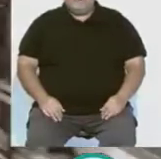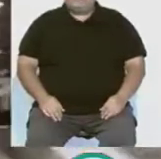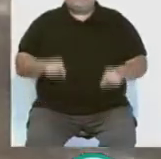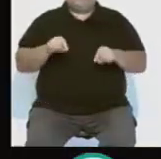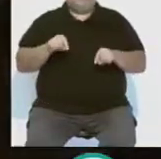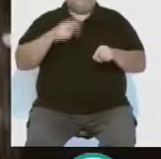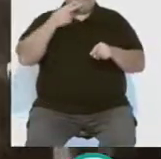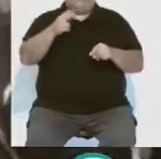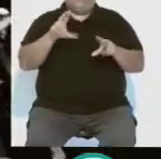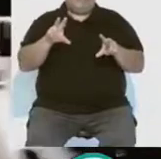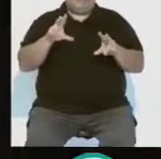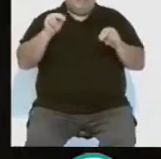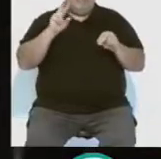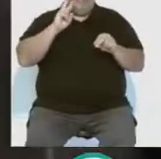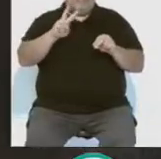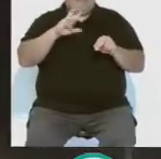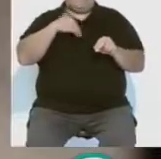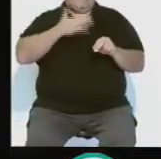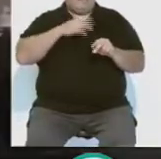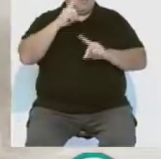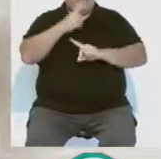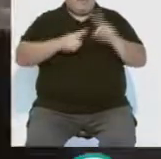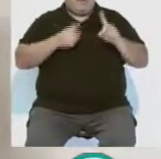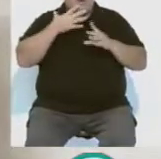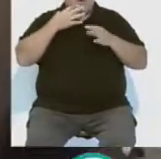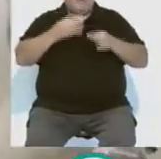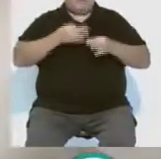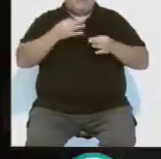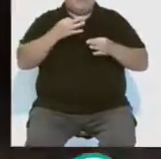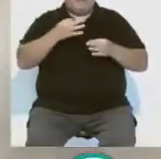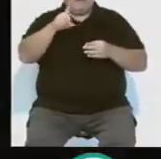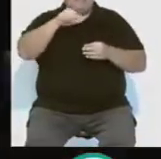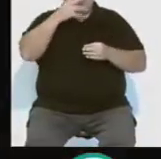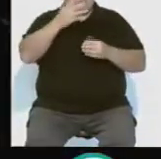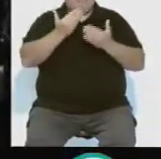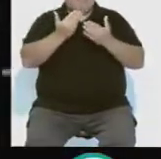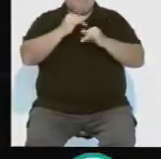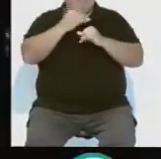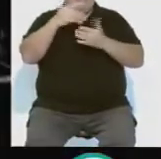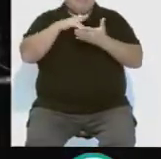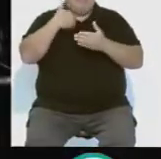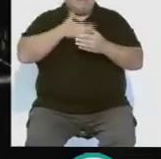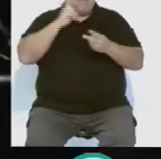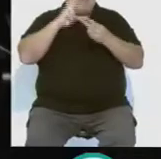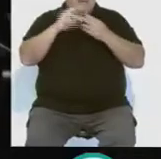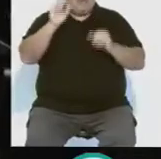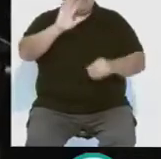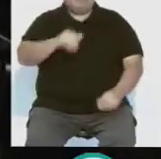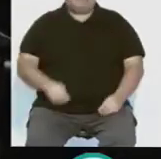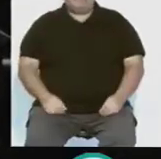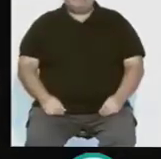Así les decimos adiós. Tienen más información de Cádiz en la edición de noticias de esta tarde a las 8 y media. Gracias y un día más por su atención.